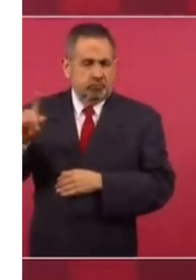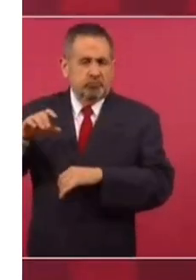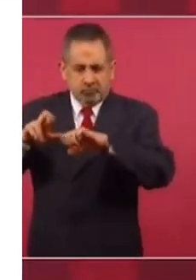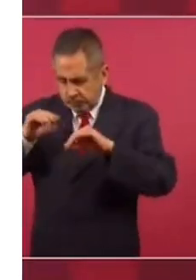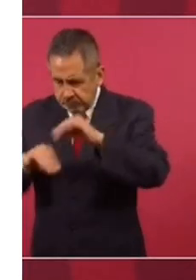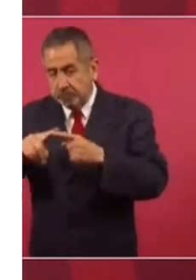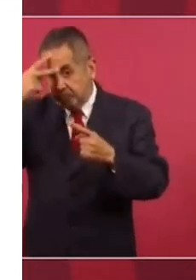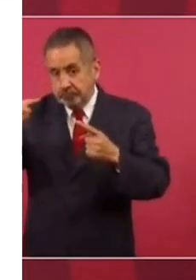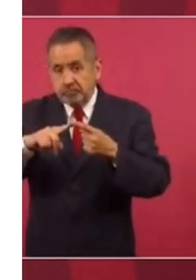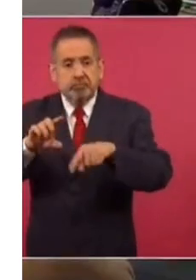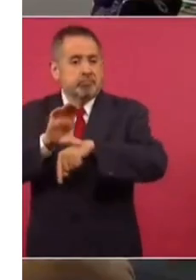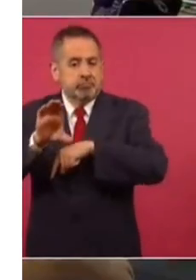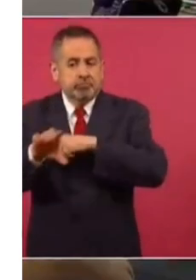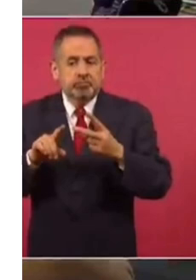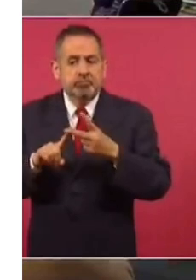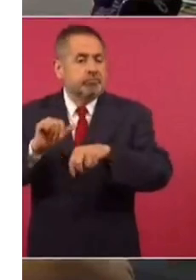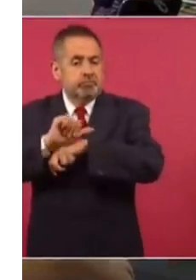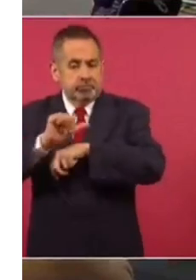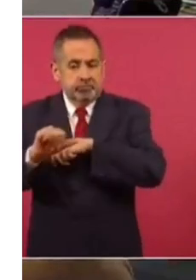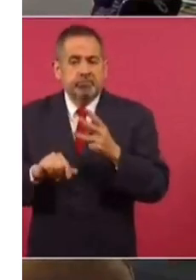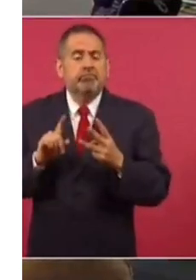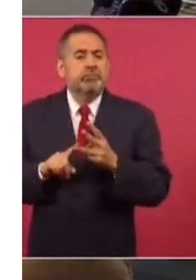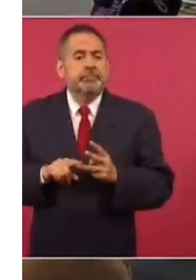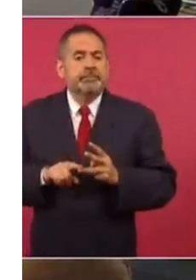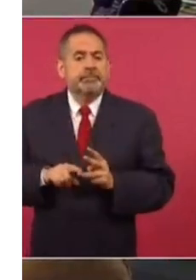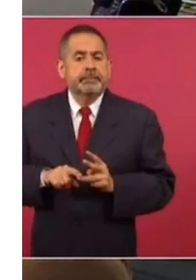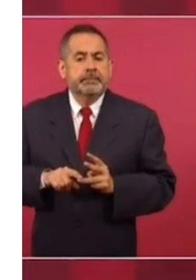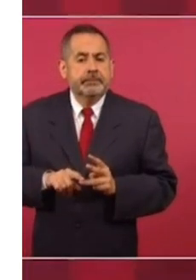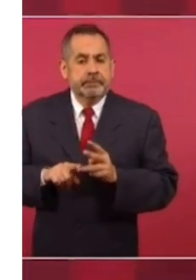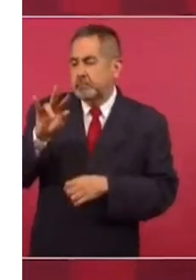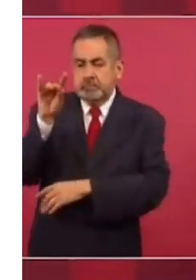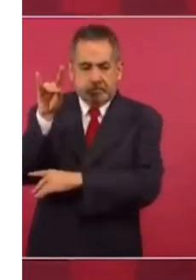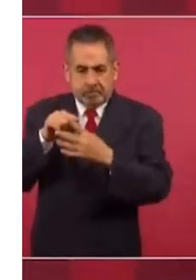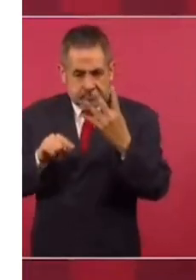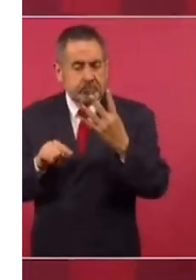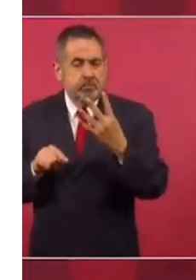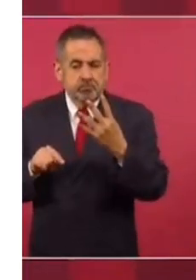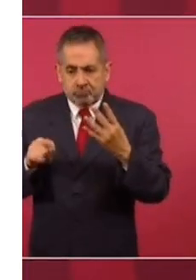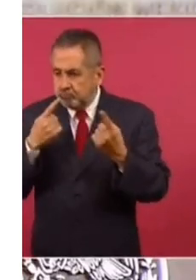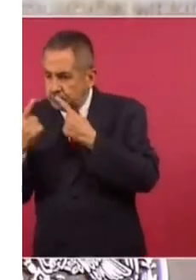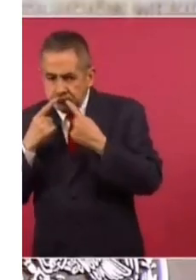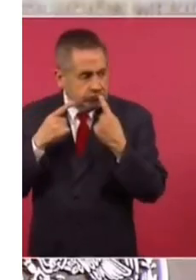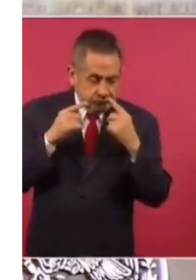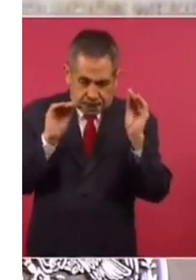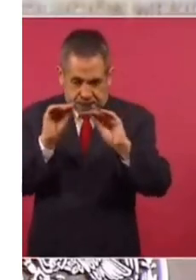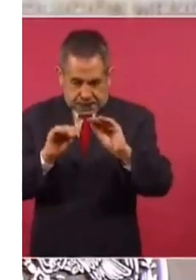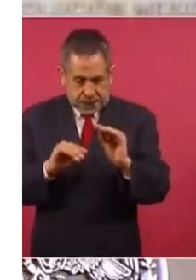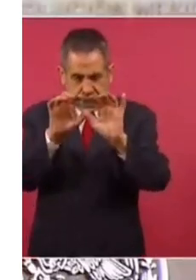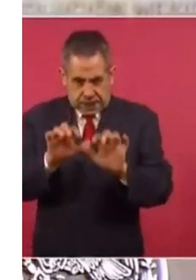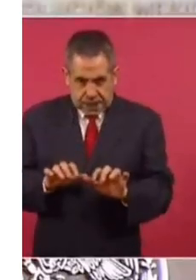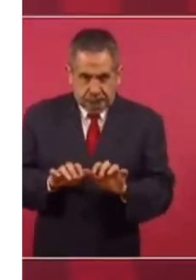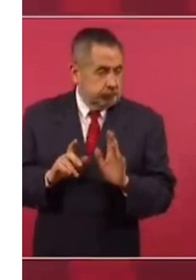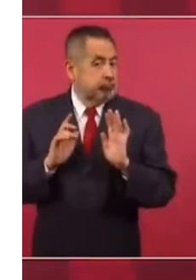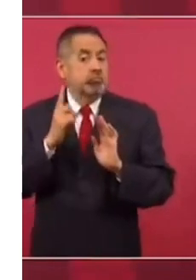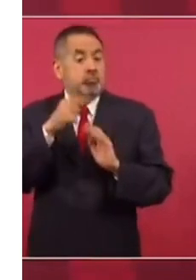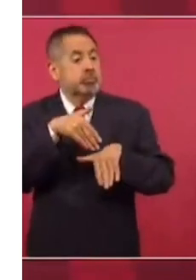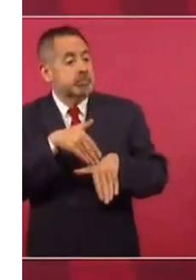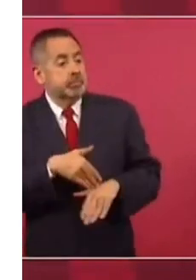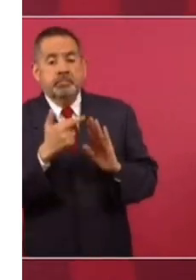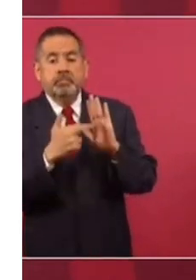Colombia, Argentina y Bolivia, en donde con apego a